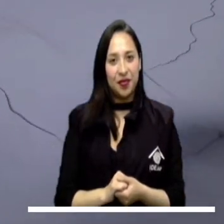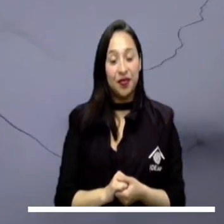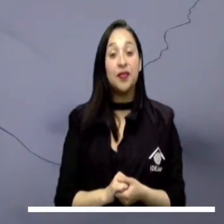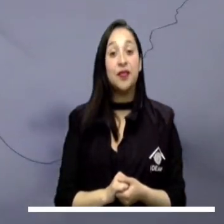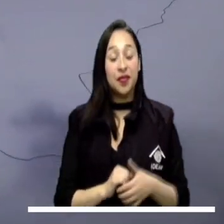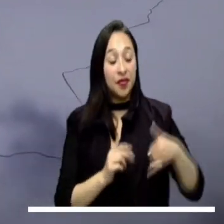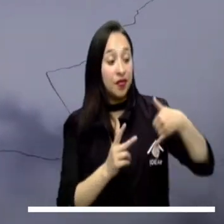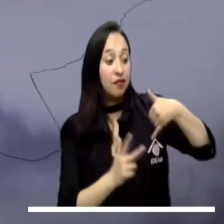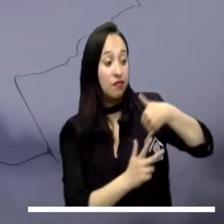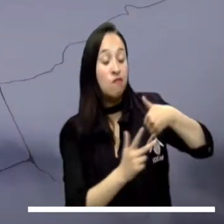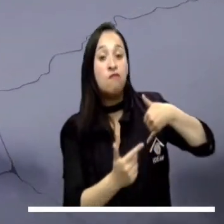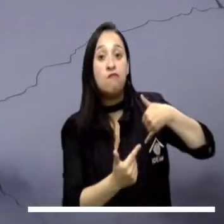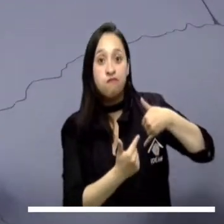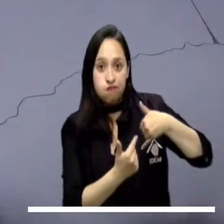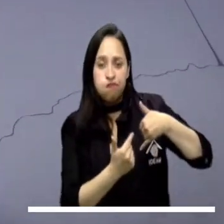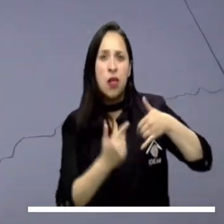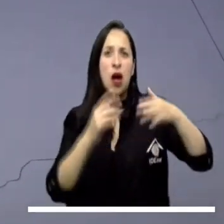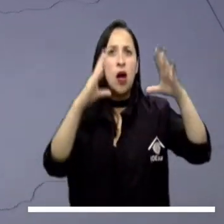puntos de Nariño.